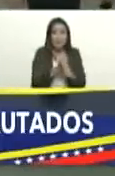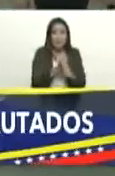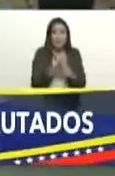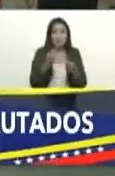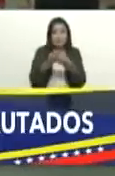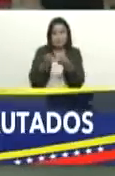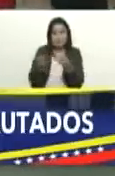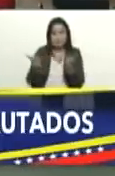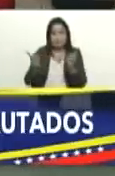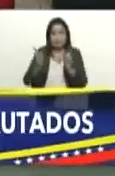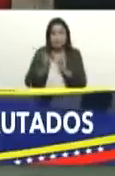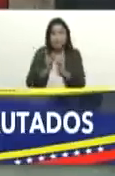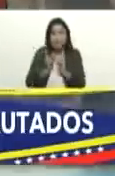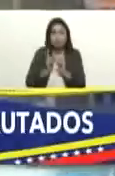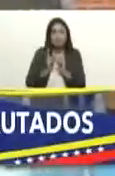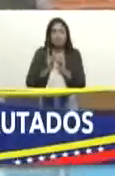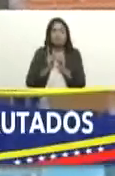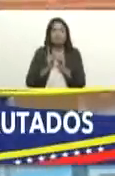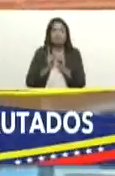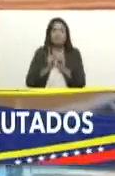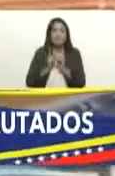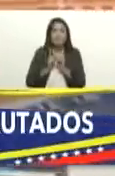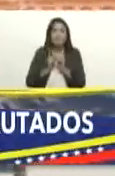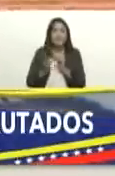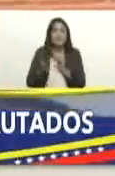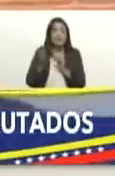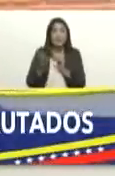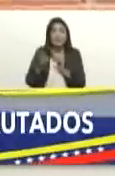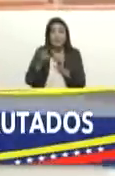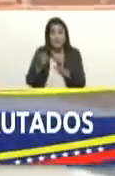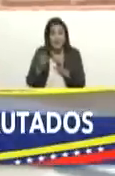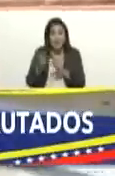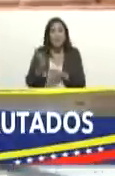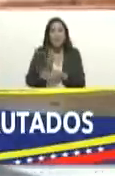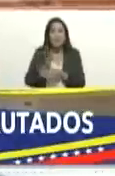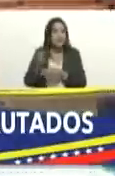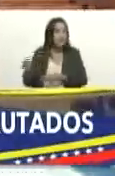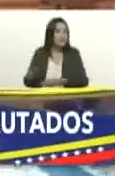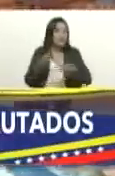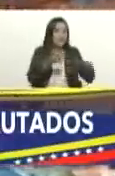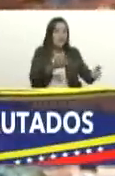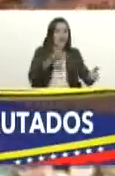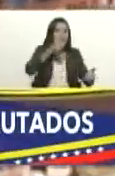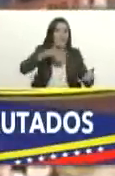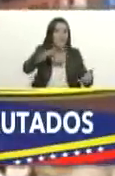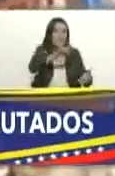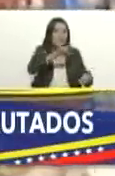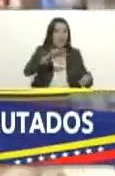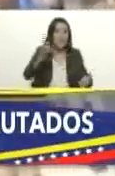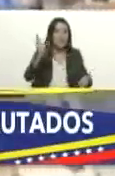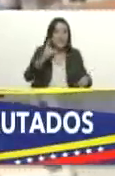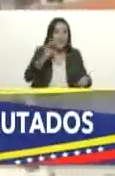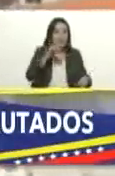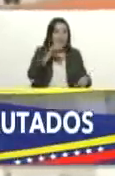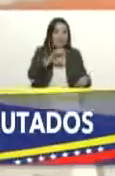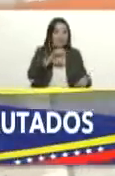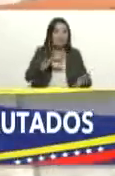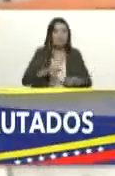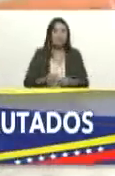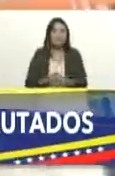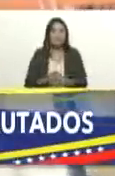mencionarle la importancia de colocar esto al servicio de nuestro pueblo y de cada una de las acciones que estamos emprendiendo